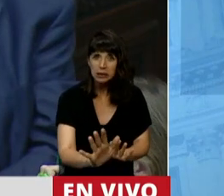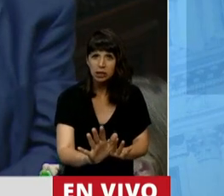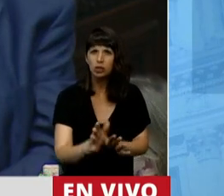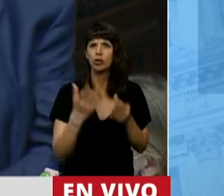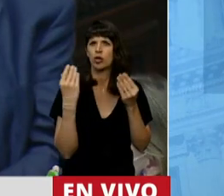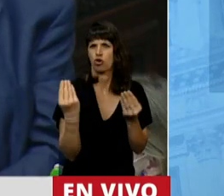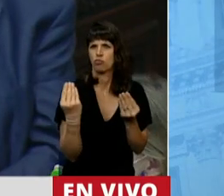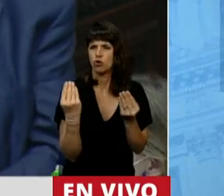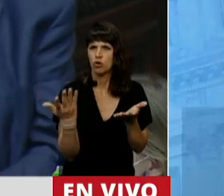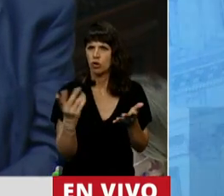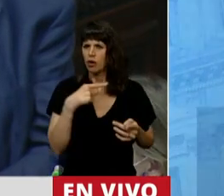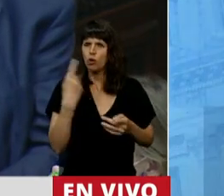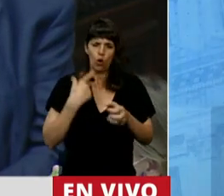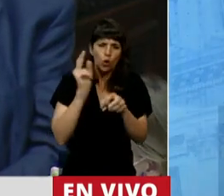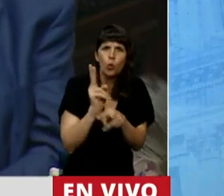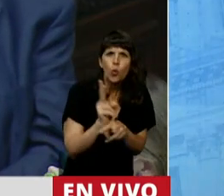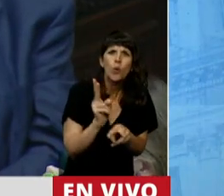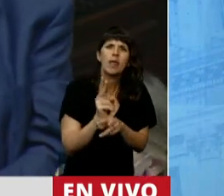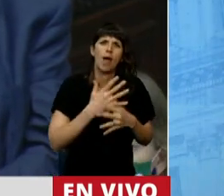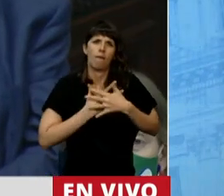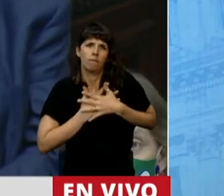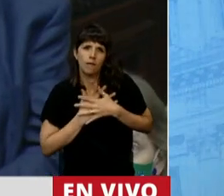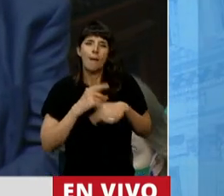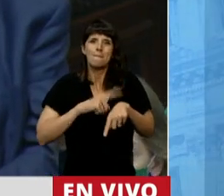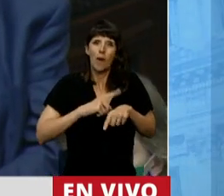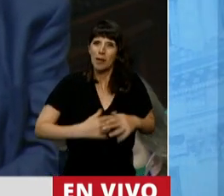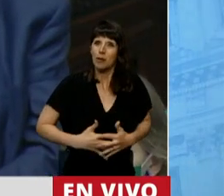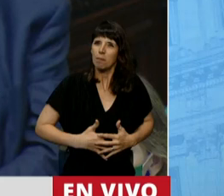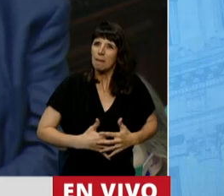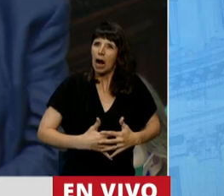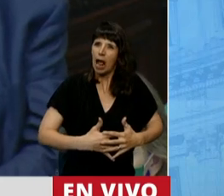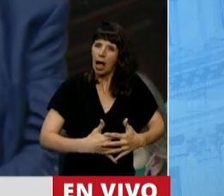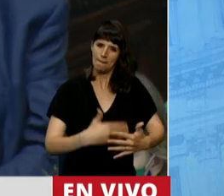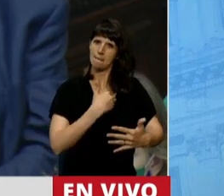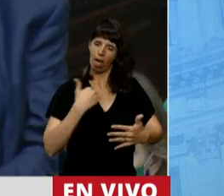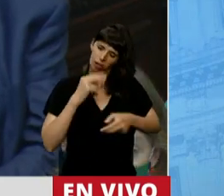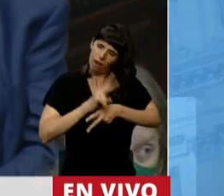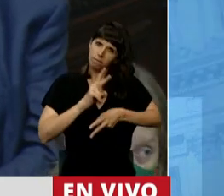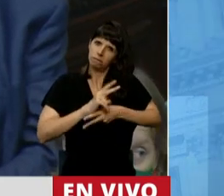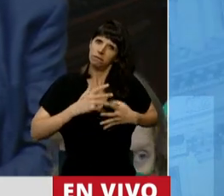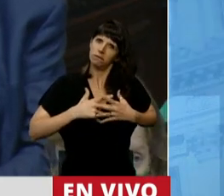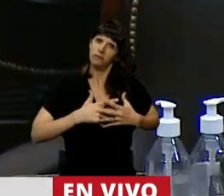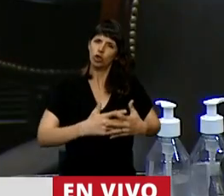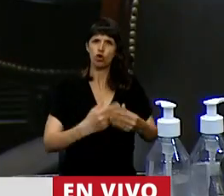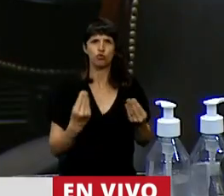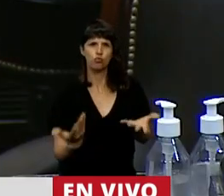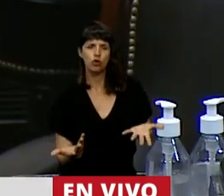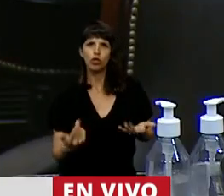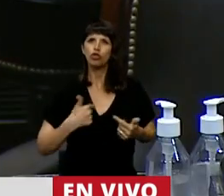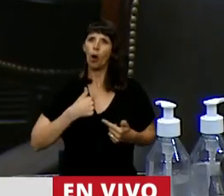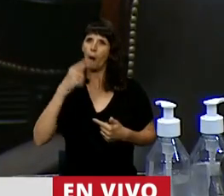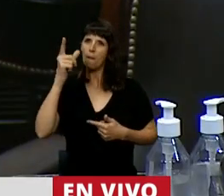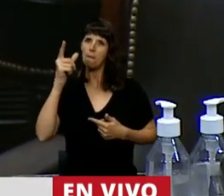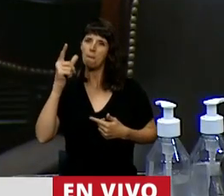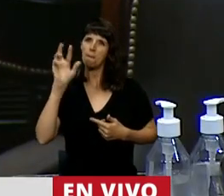todos los afectos y los cuidados que le damos en el vientre mientras lo lleva adelante el embarazo a la madre? Yo soy padre y sé lo que se